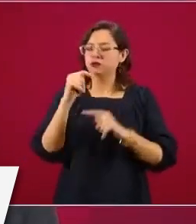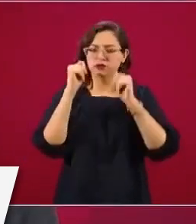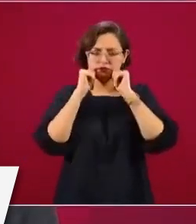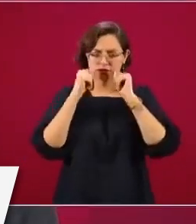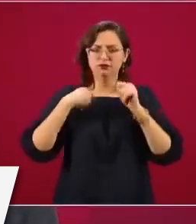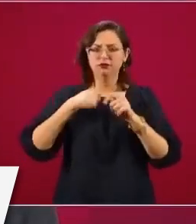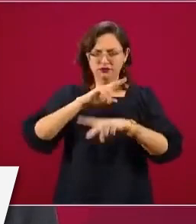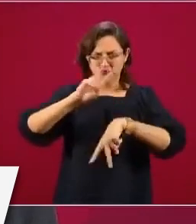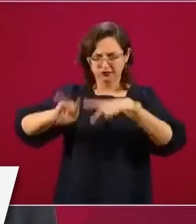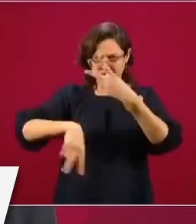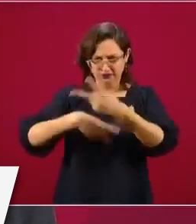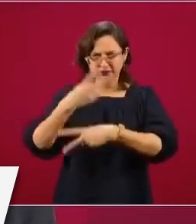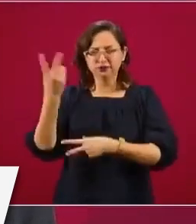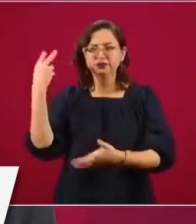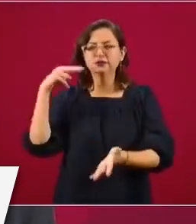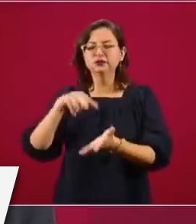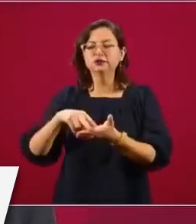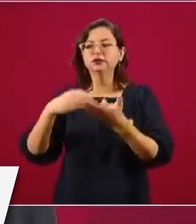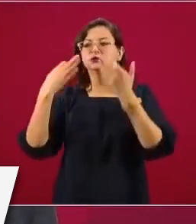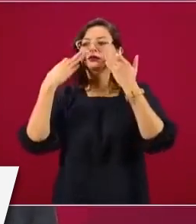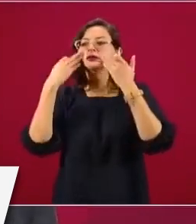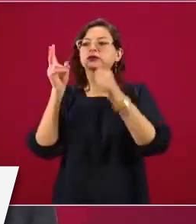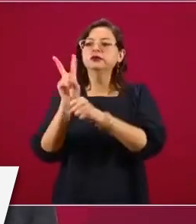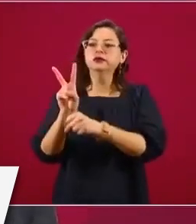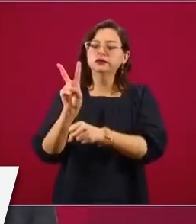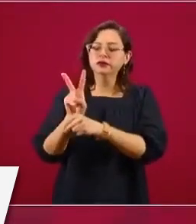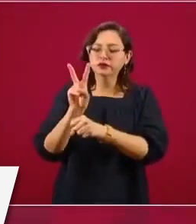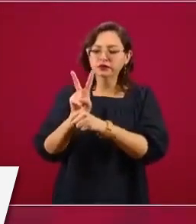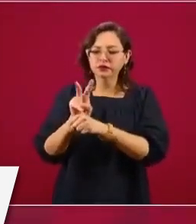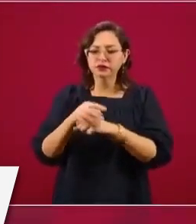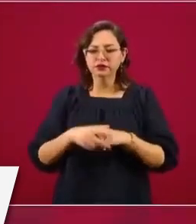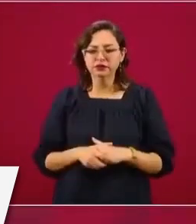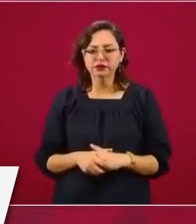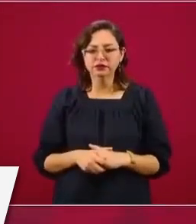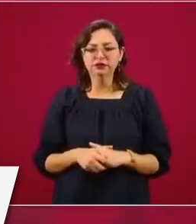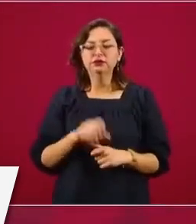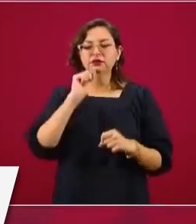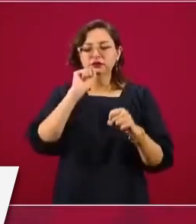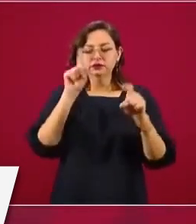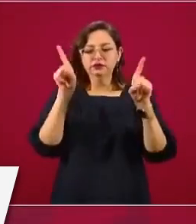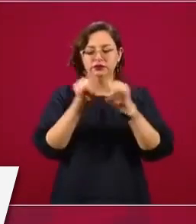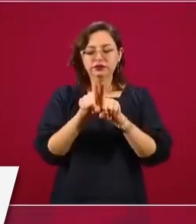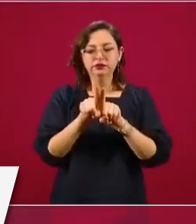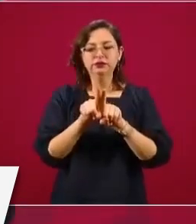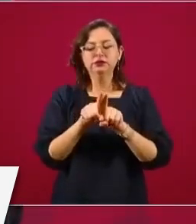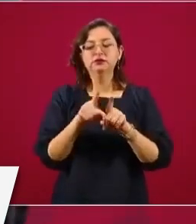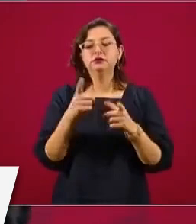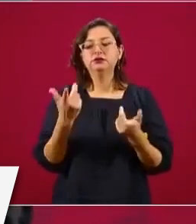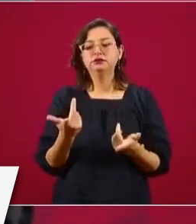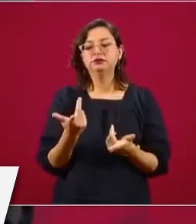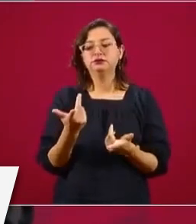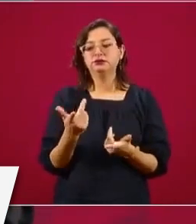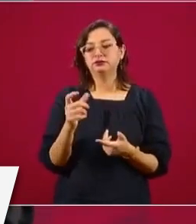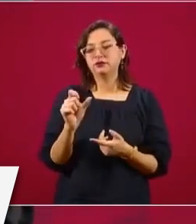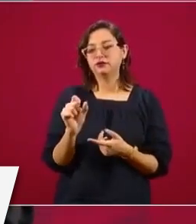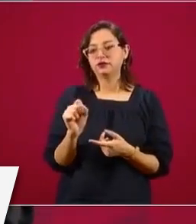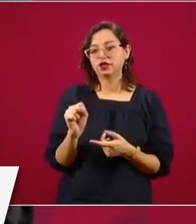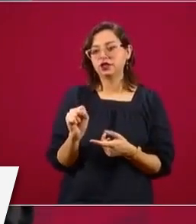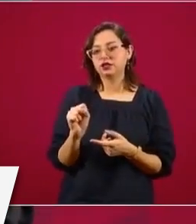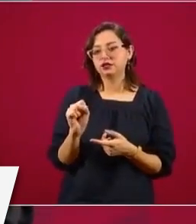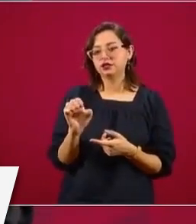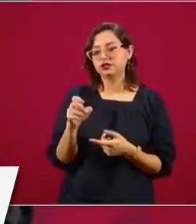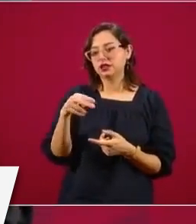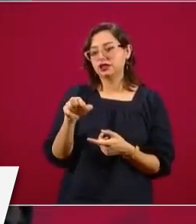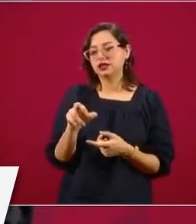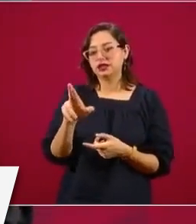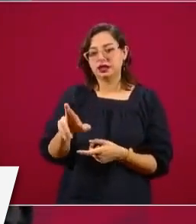supervisar y quiero ir con la Secretaría de Energía y con el director de Pemex